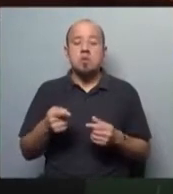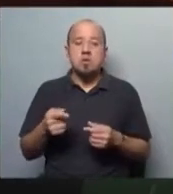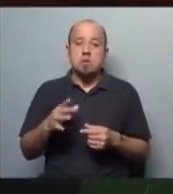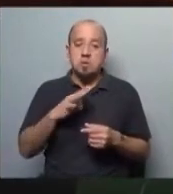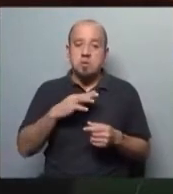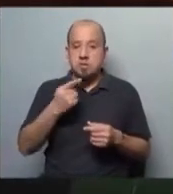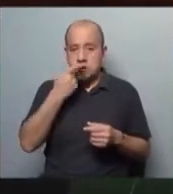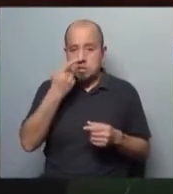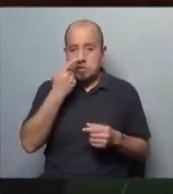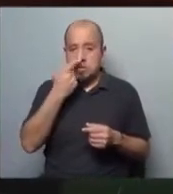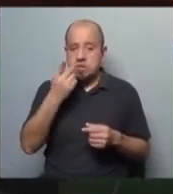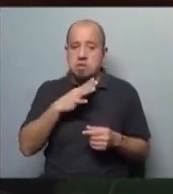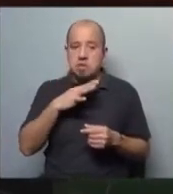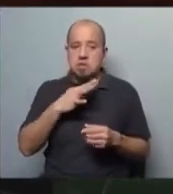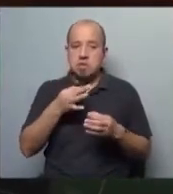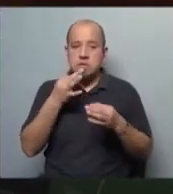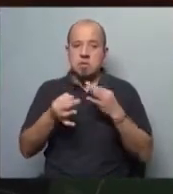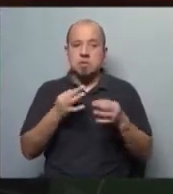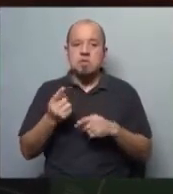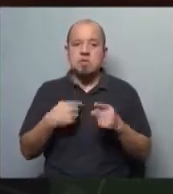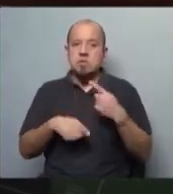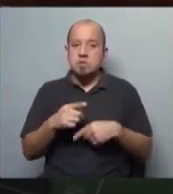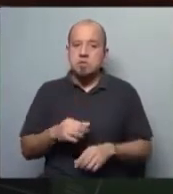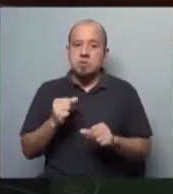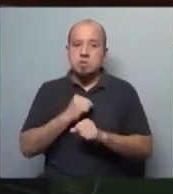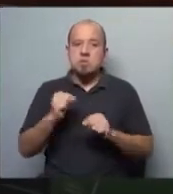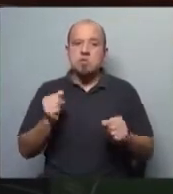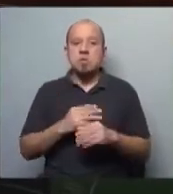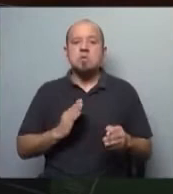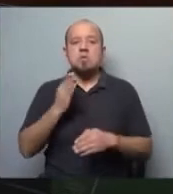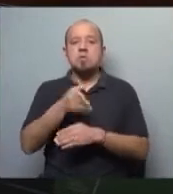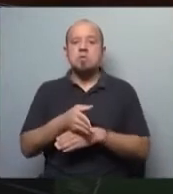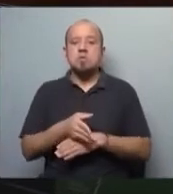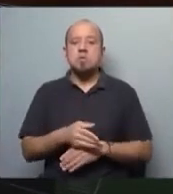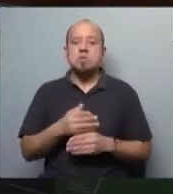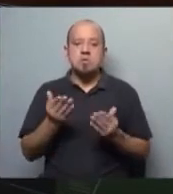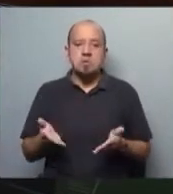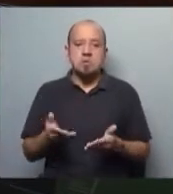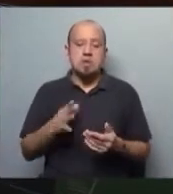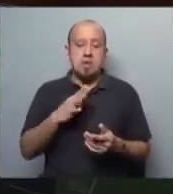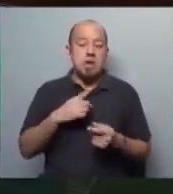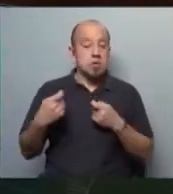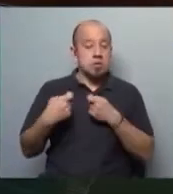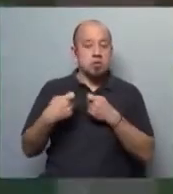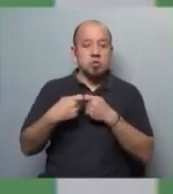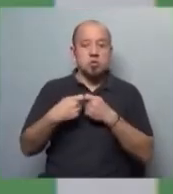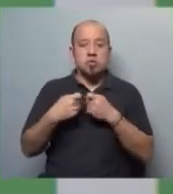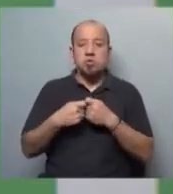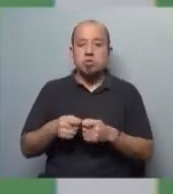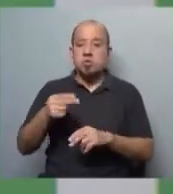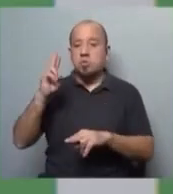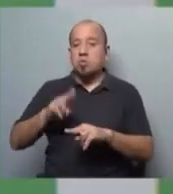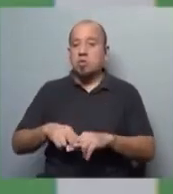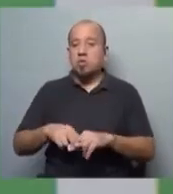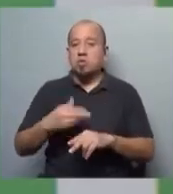Hay intereses que permiten explicar esto. Si no, no podrían acceder a todo No podrían acceder si no tuvieran una complicidad, bueno, el asesinato de Moïse y